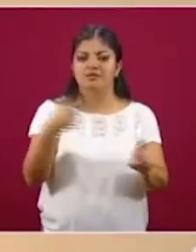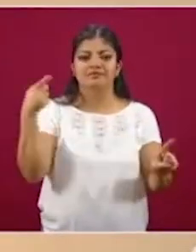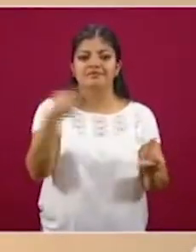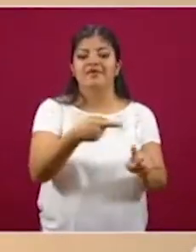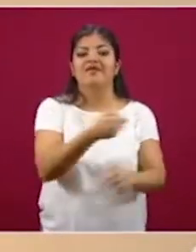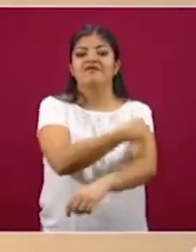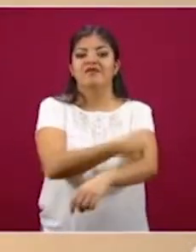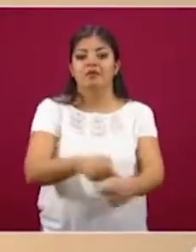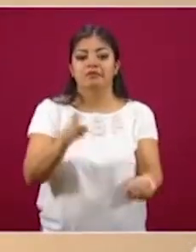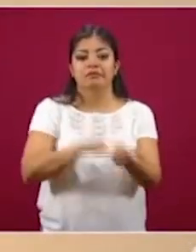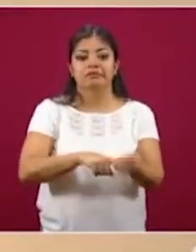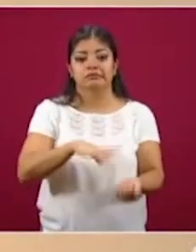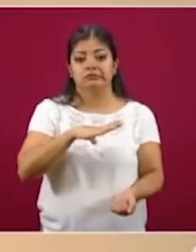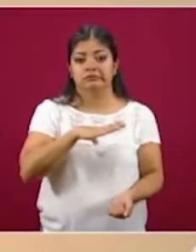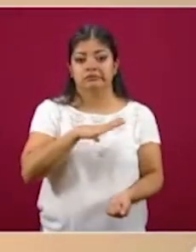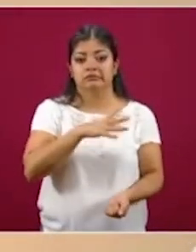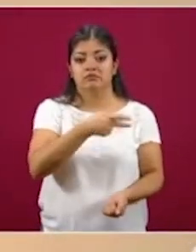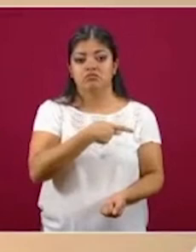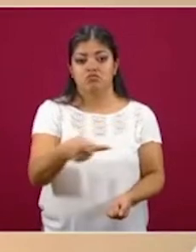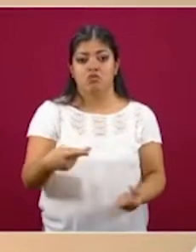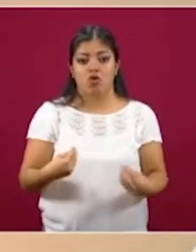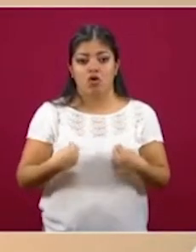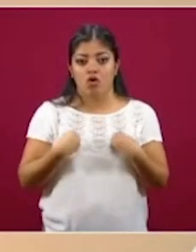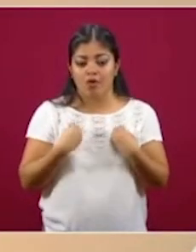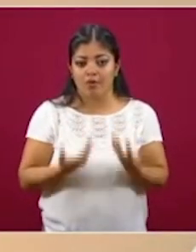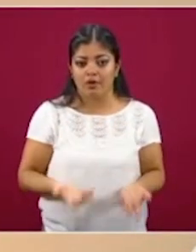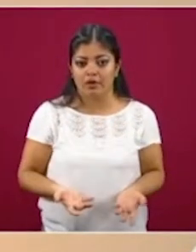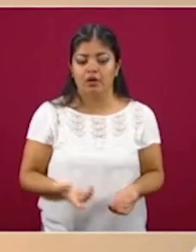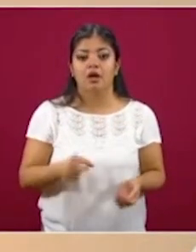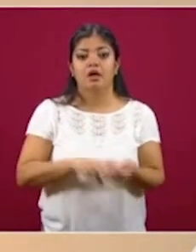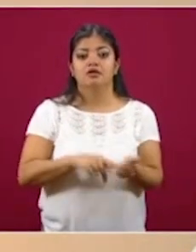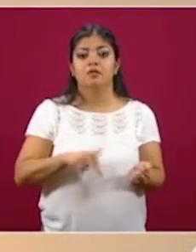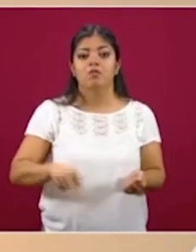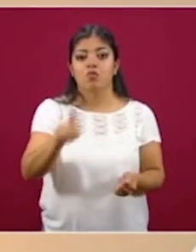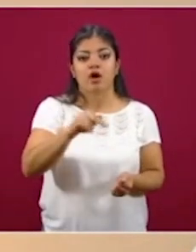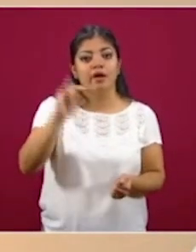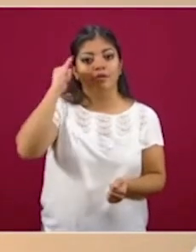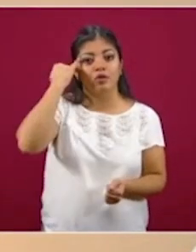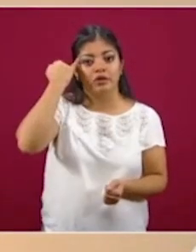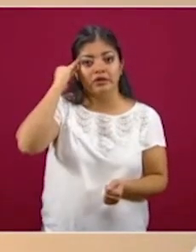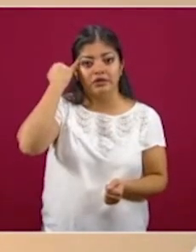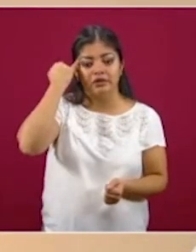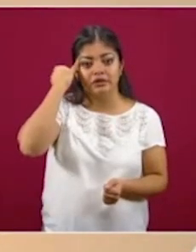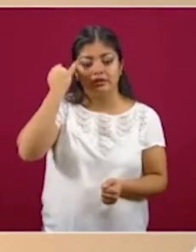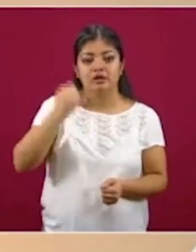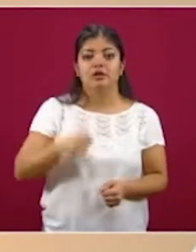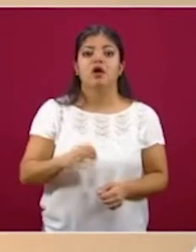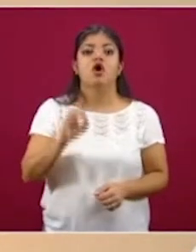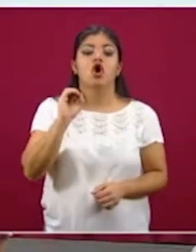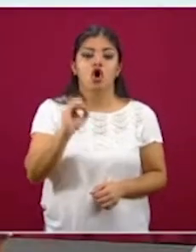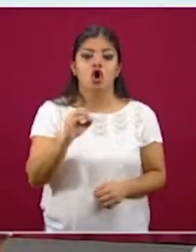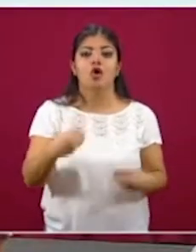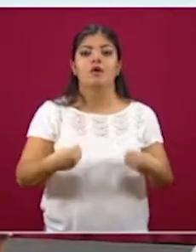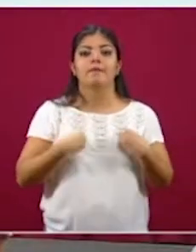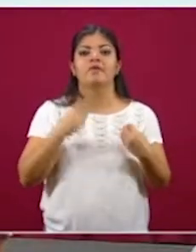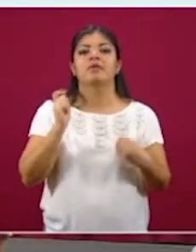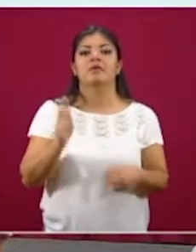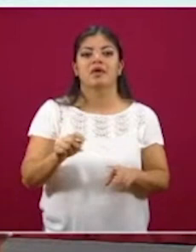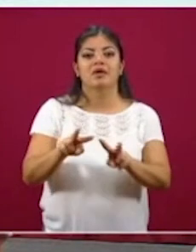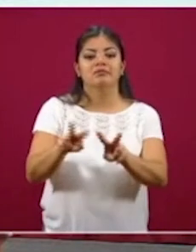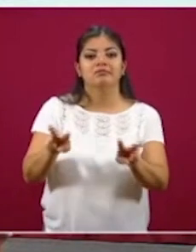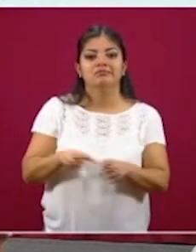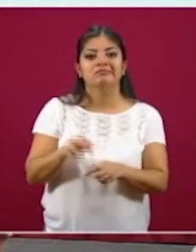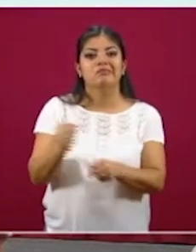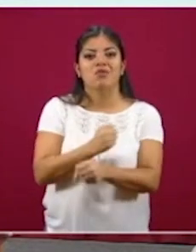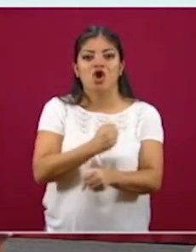familias que viven en pobreza, que son de pueblos originarios o que viven en vulnerabilidad